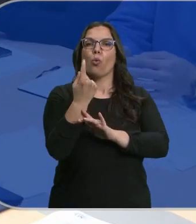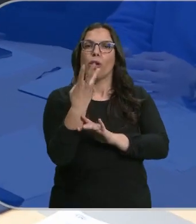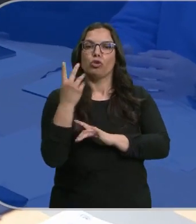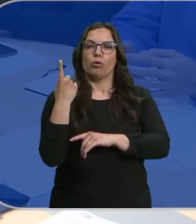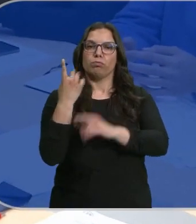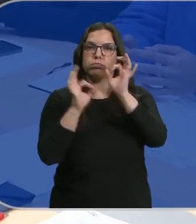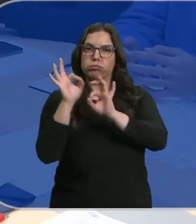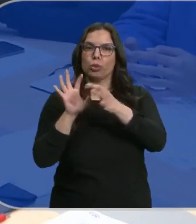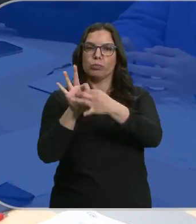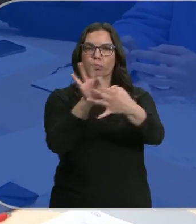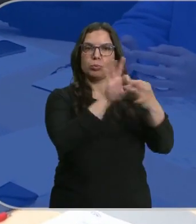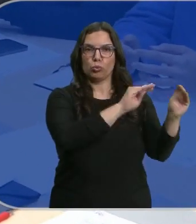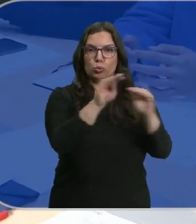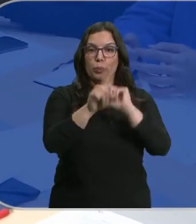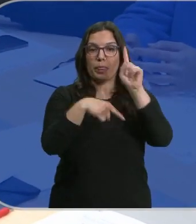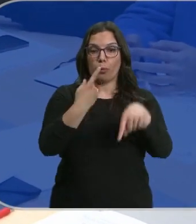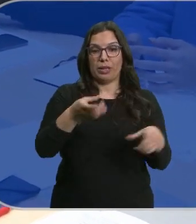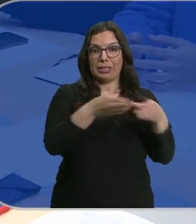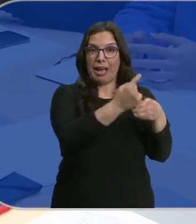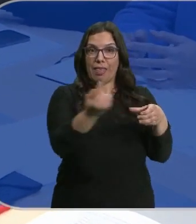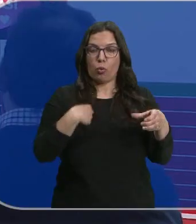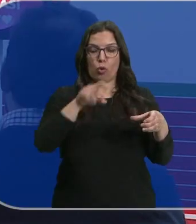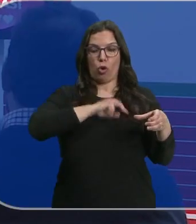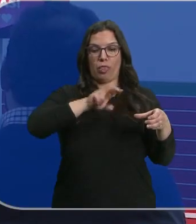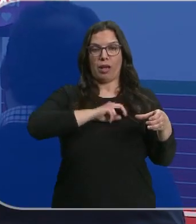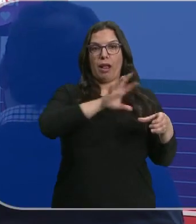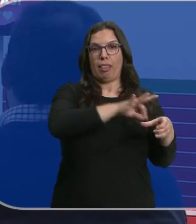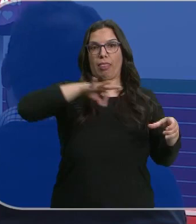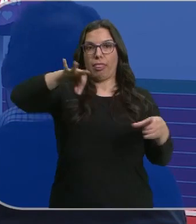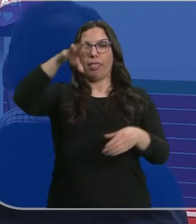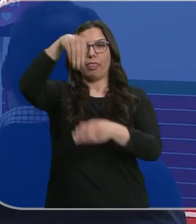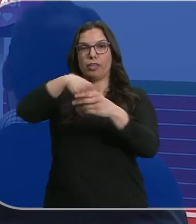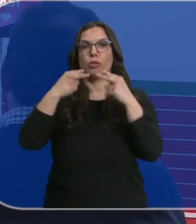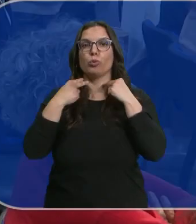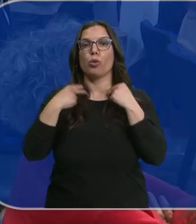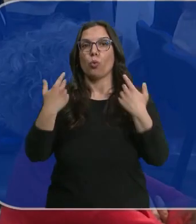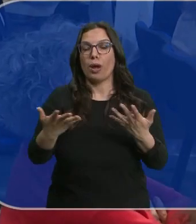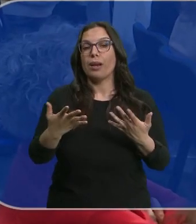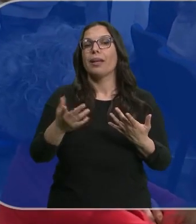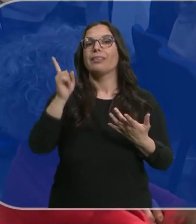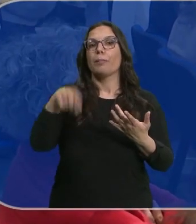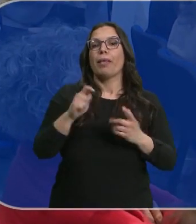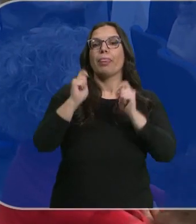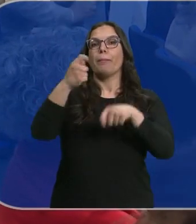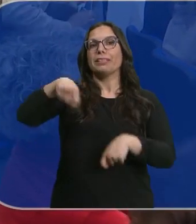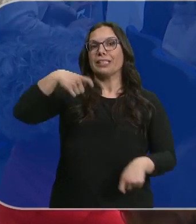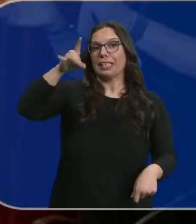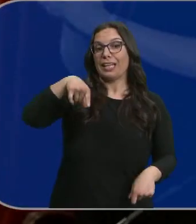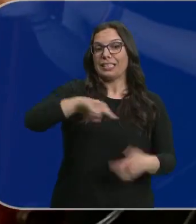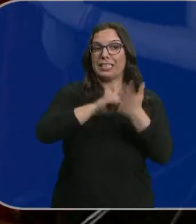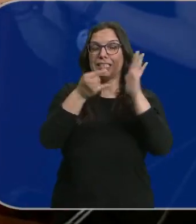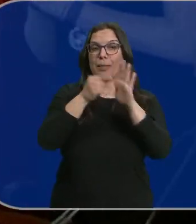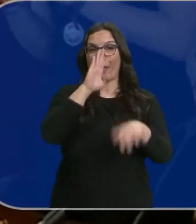Después los partidos eligen qué concejales tendrán puestos en la diputación, y de entre ellos, quién aspira a presidirla. Este